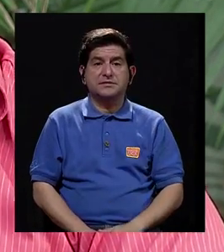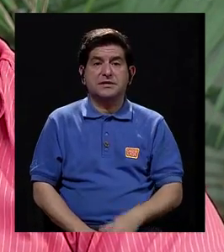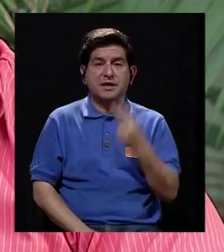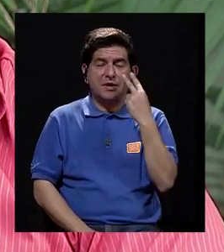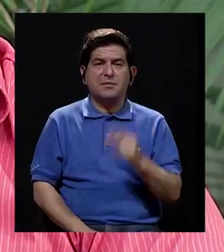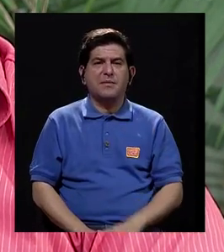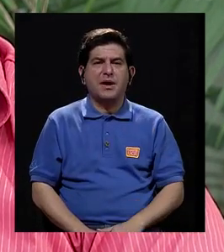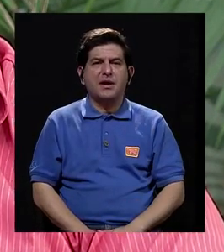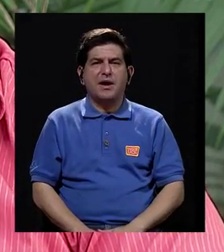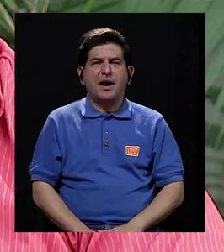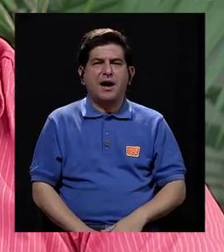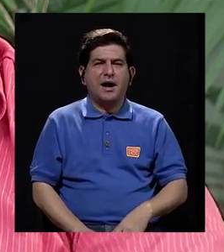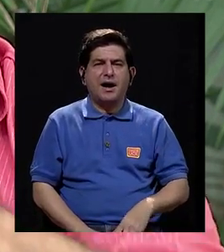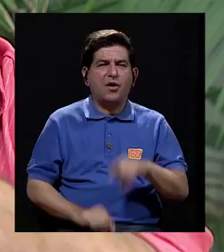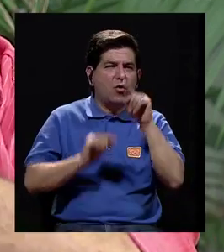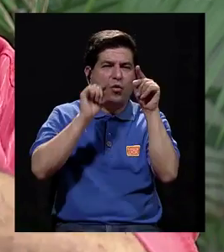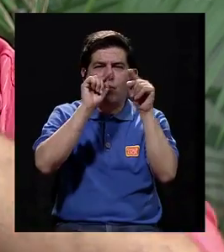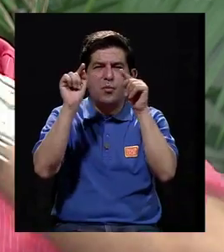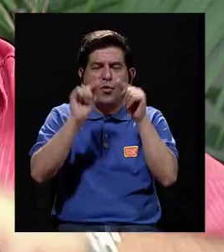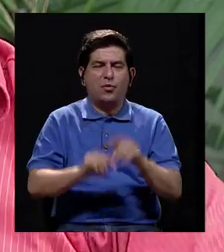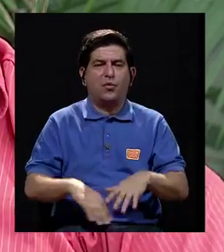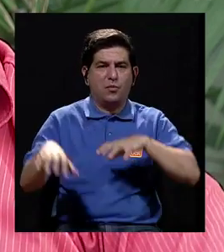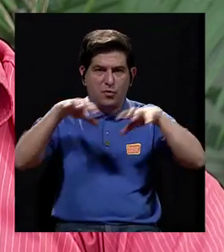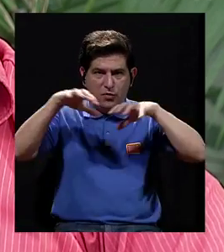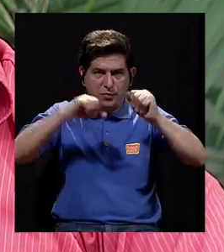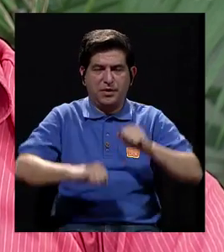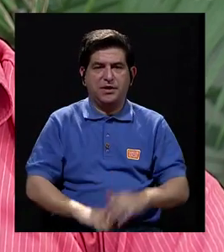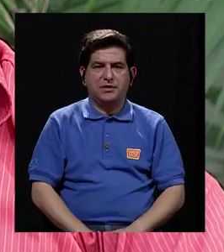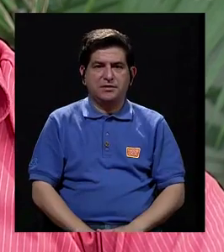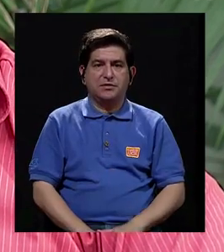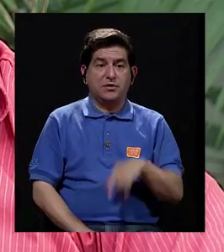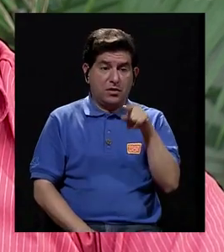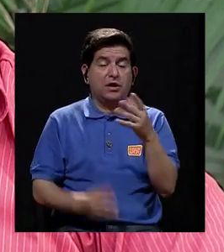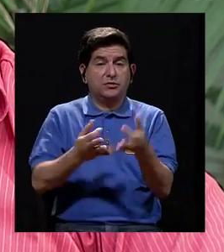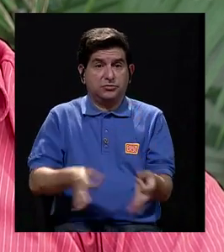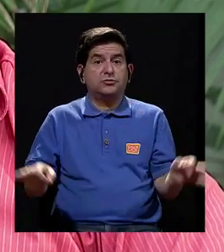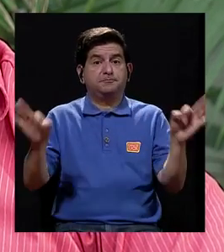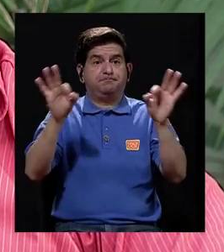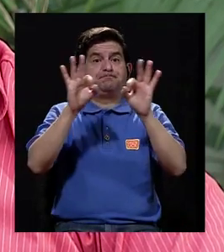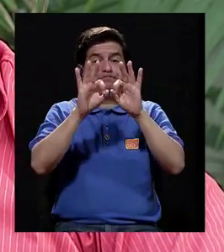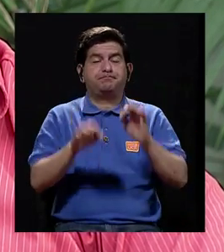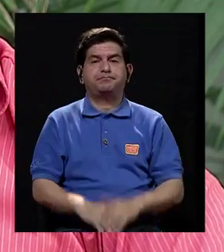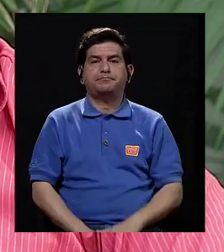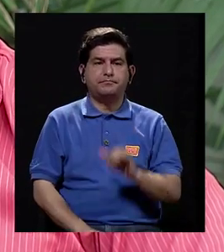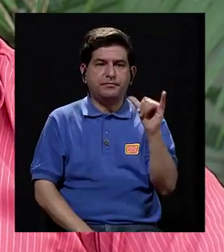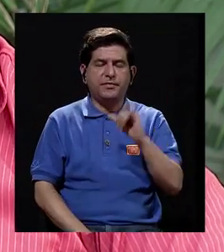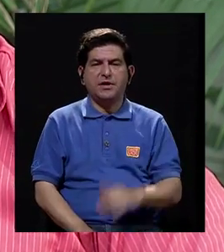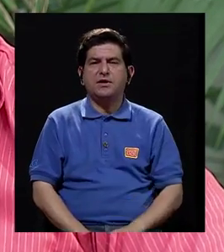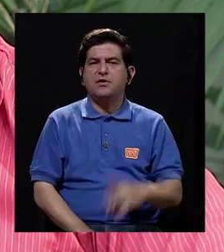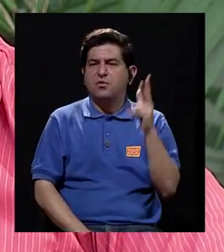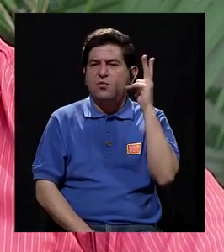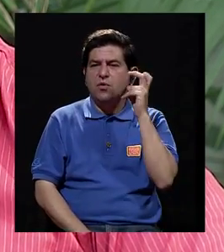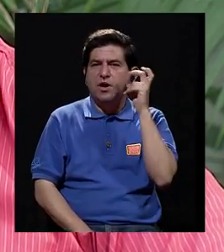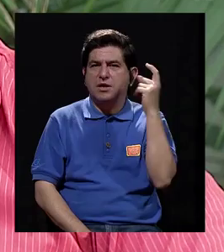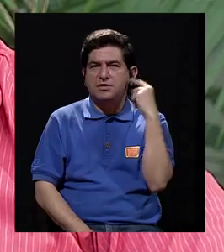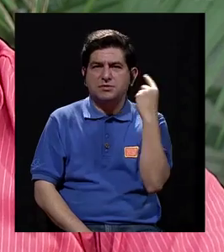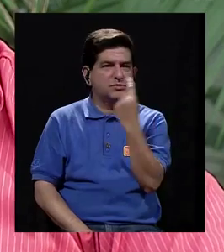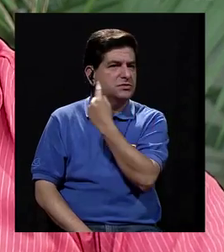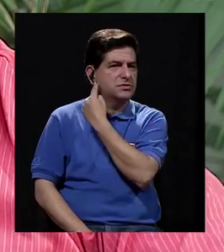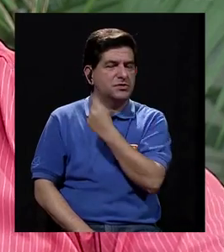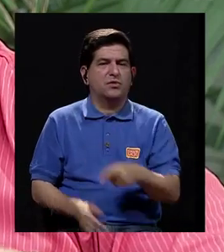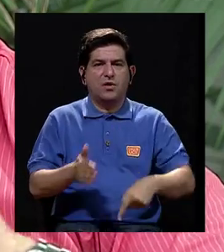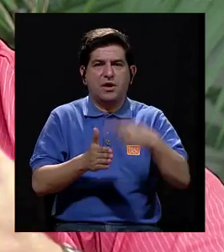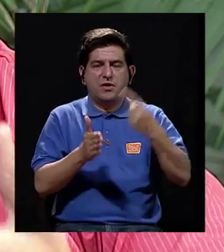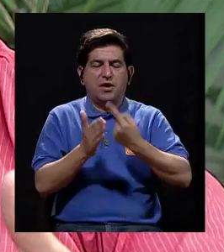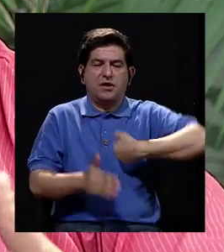como lucecitas que se mueven, ¿verdad? Que ellas las siguen. Esos destellos de luz importantes. También soniditos en los oídos, que